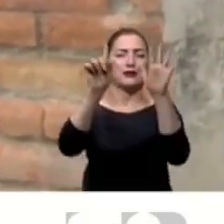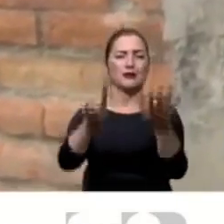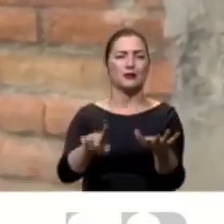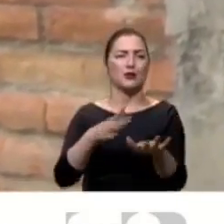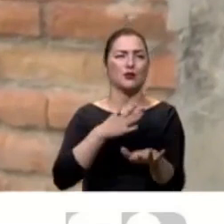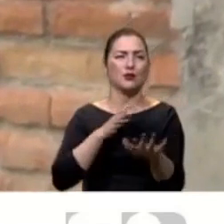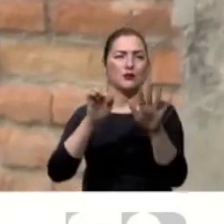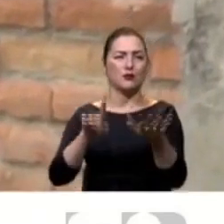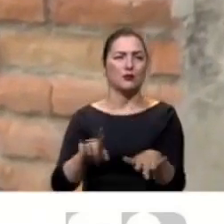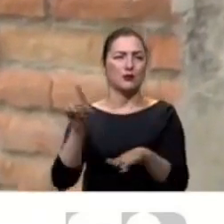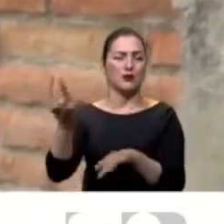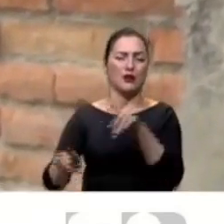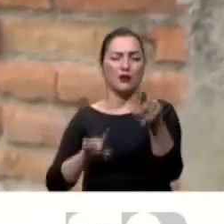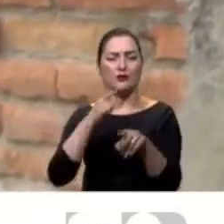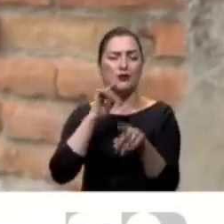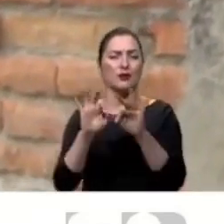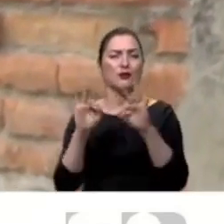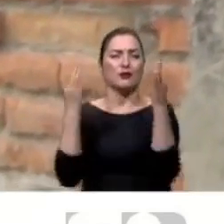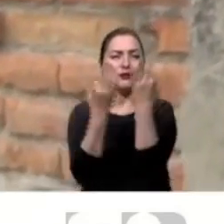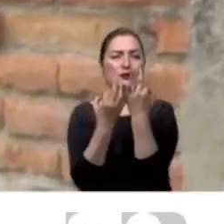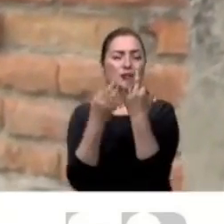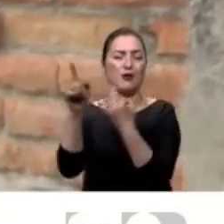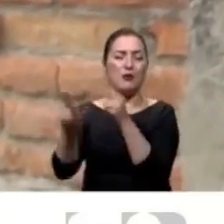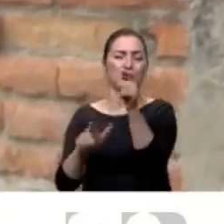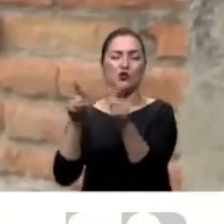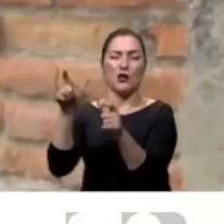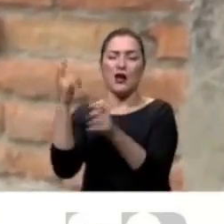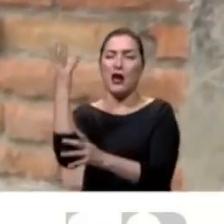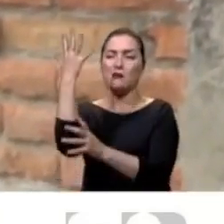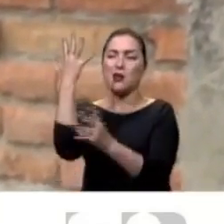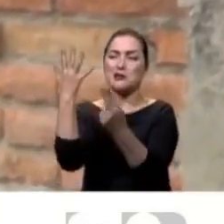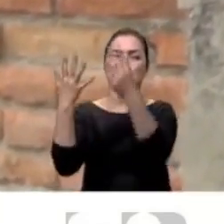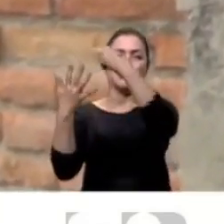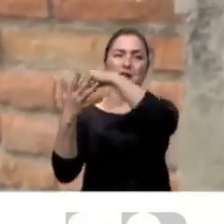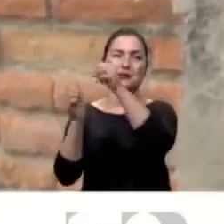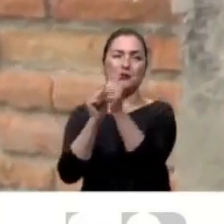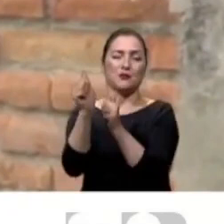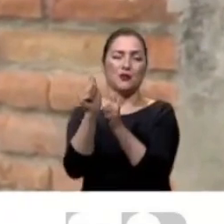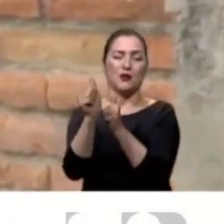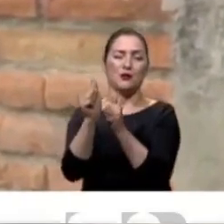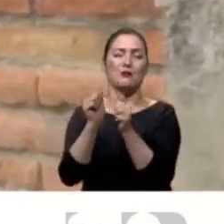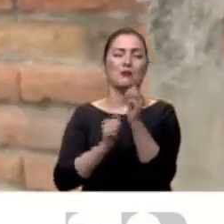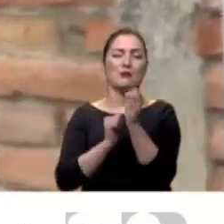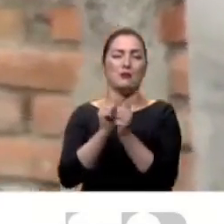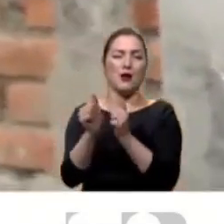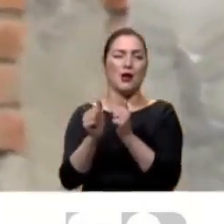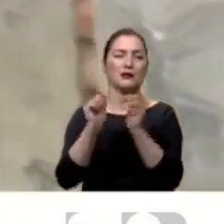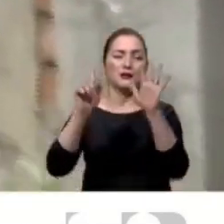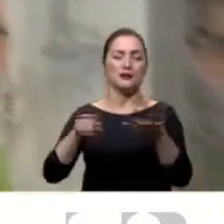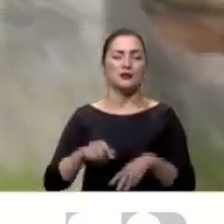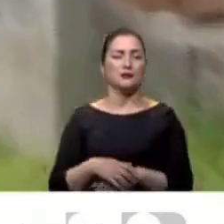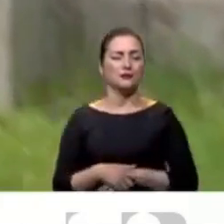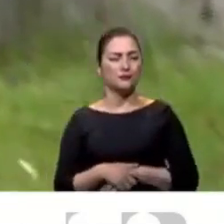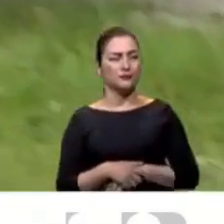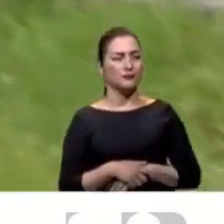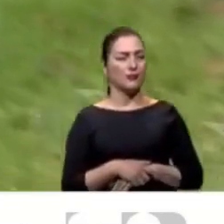Según yo, seis meses, pero algunos familiares de aquí hasta el jardinero que me ayudan, me dicen que son ya mínimo más de seis meses. Y justamente hablando de eso,